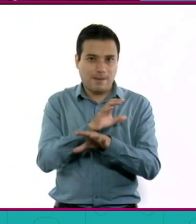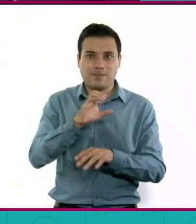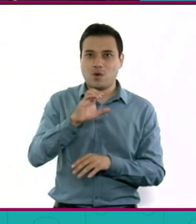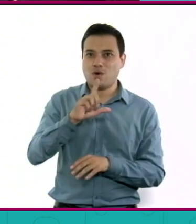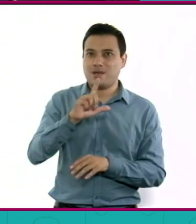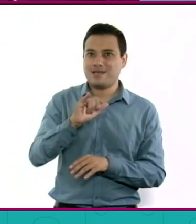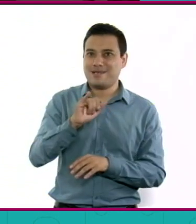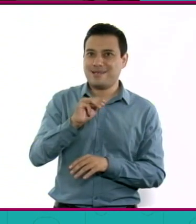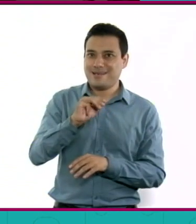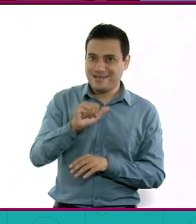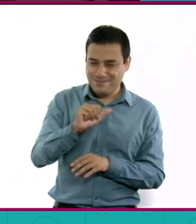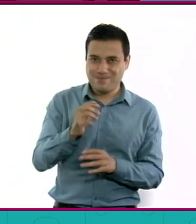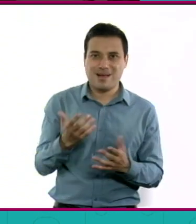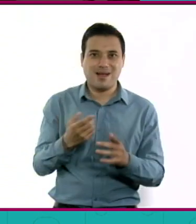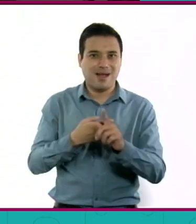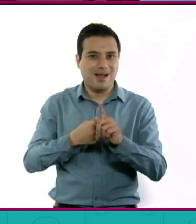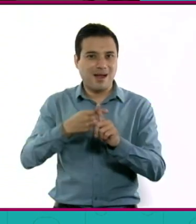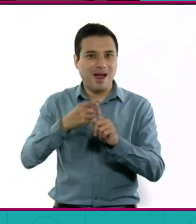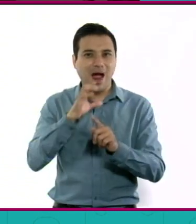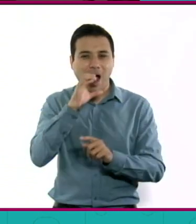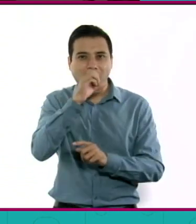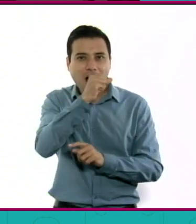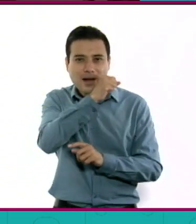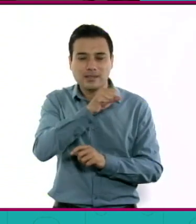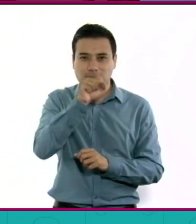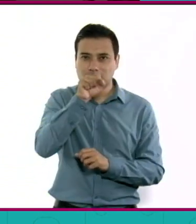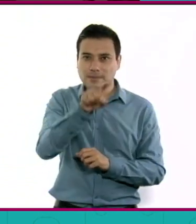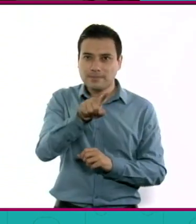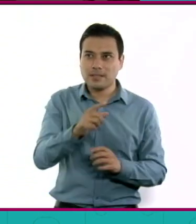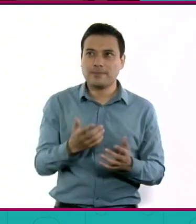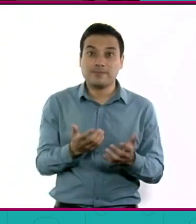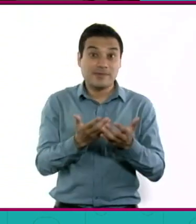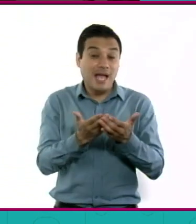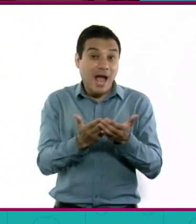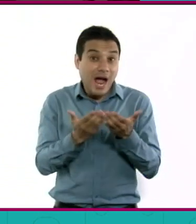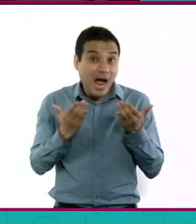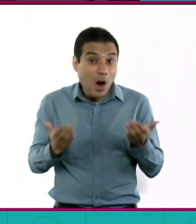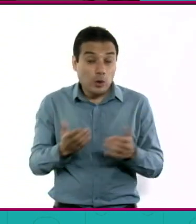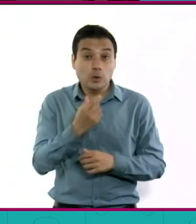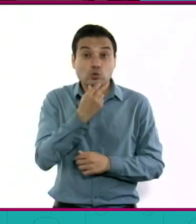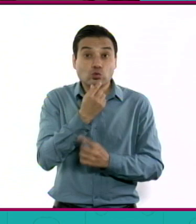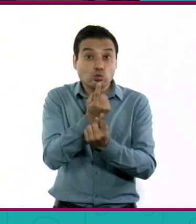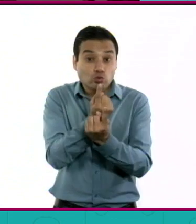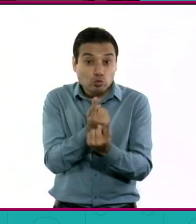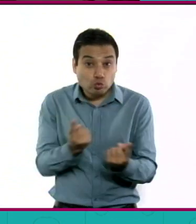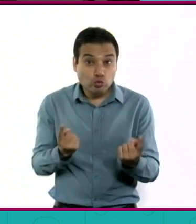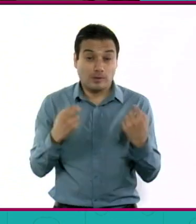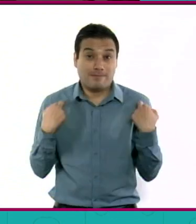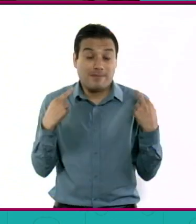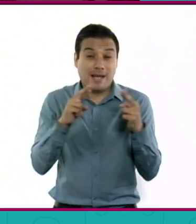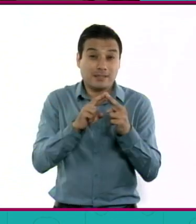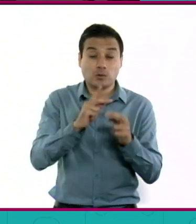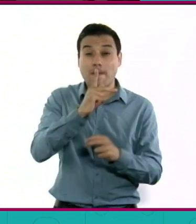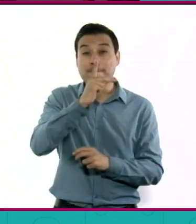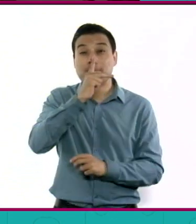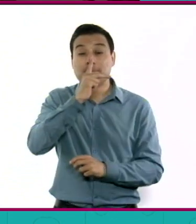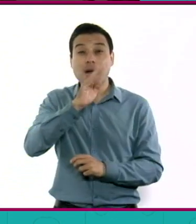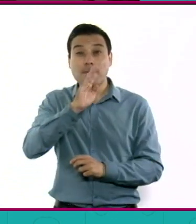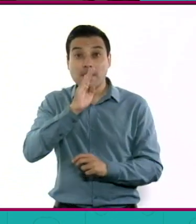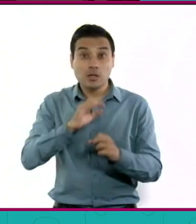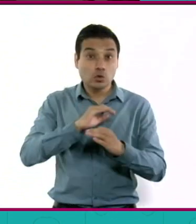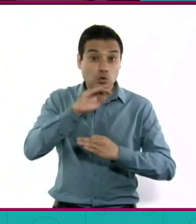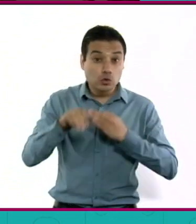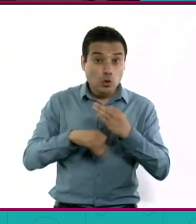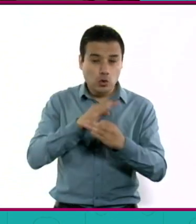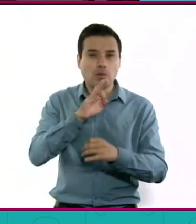Hay un espacio nuevo que es el de que nuestros niños, niñas, profesores y padres de familia podemos